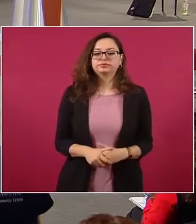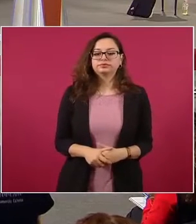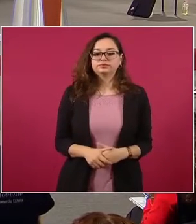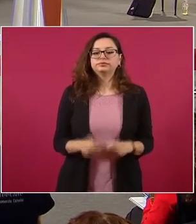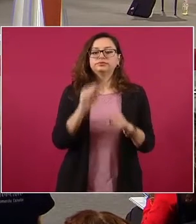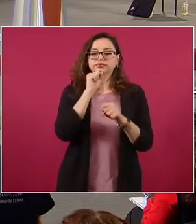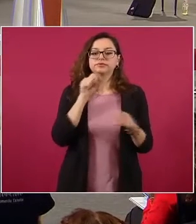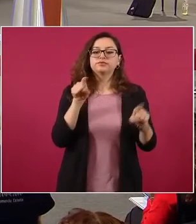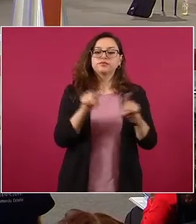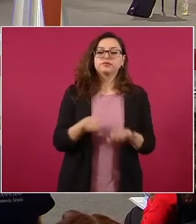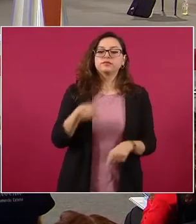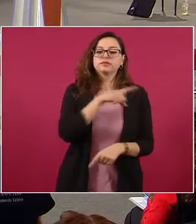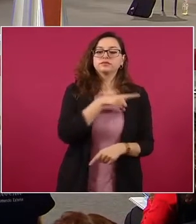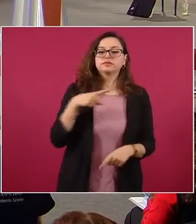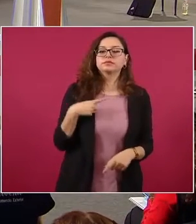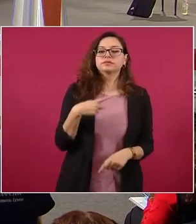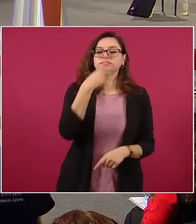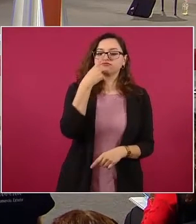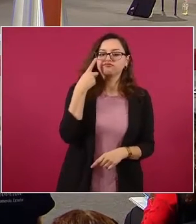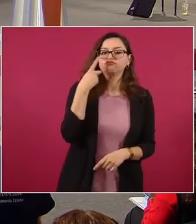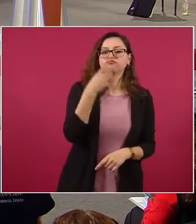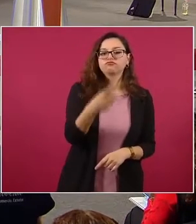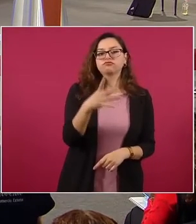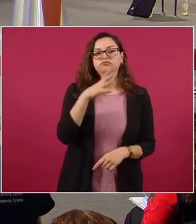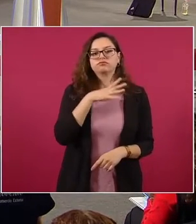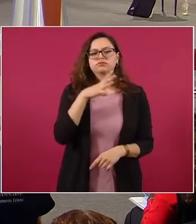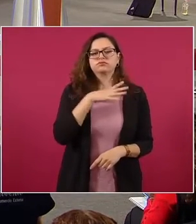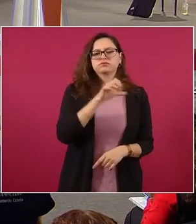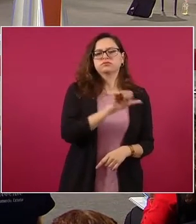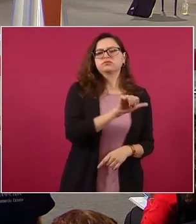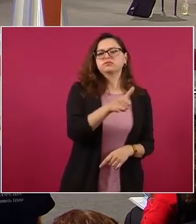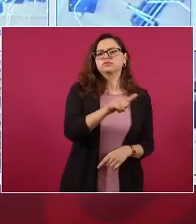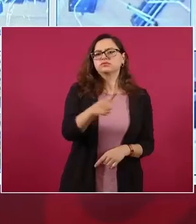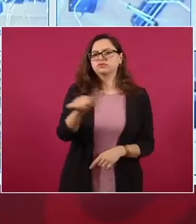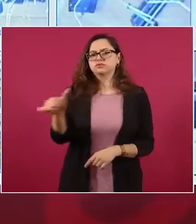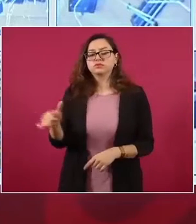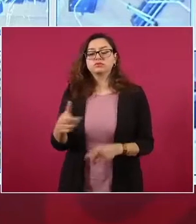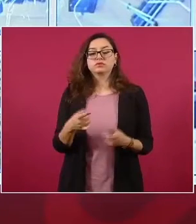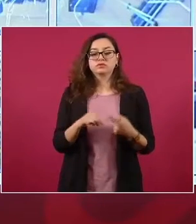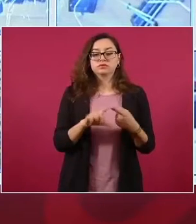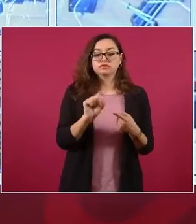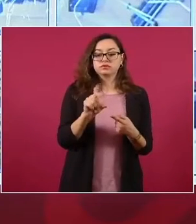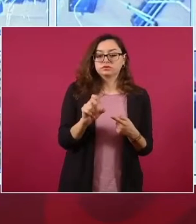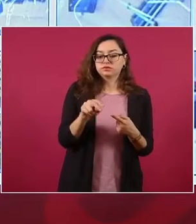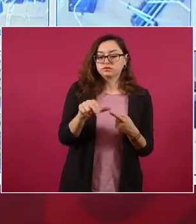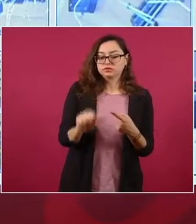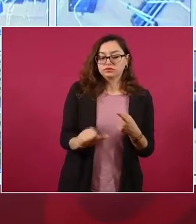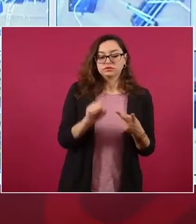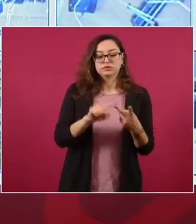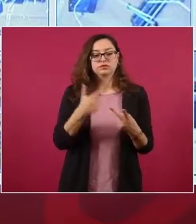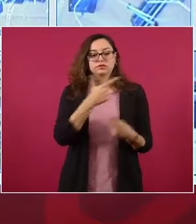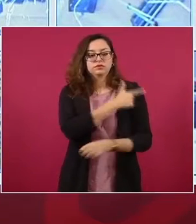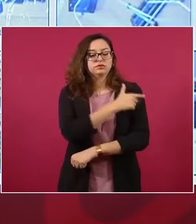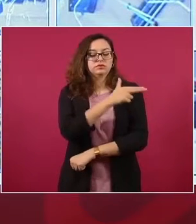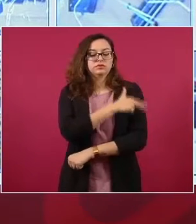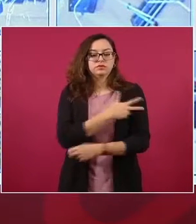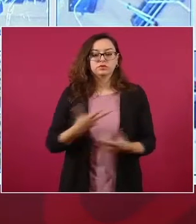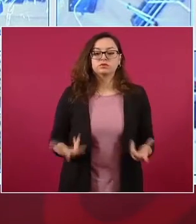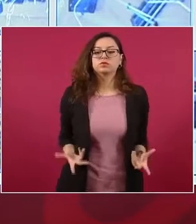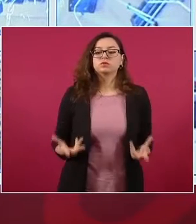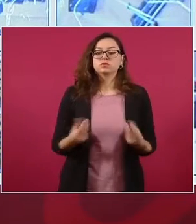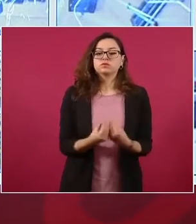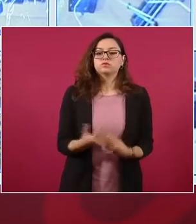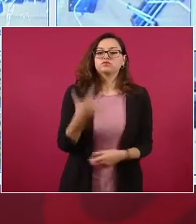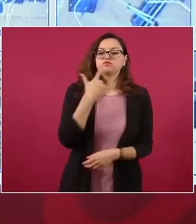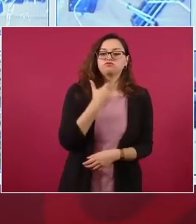informar de diferentes operaciones coordinadas por la Secretaría de la Defensa Nacional y la Guardia Nacional, que dieron